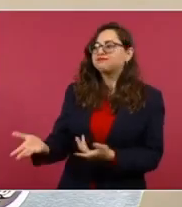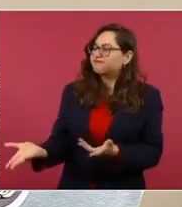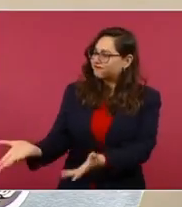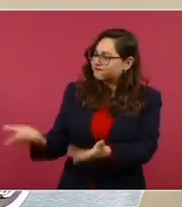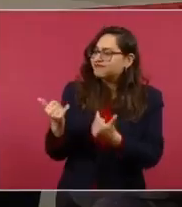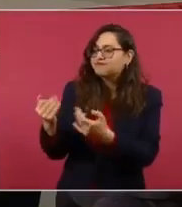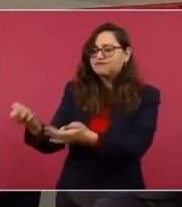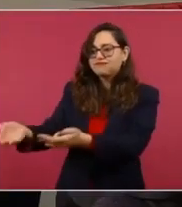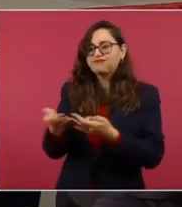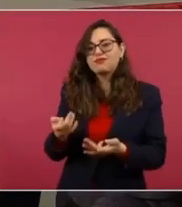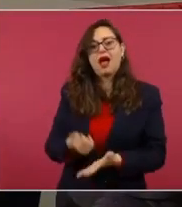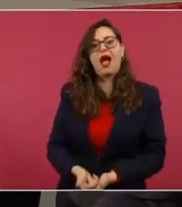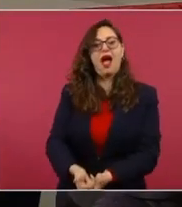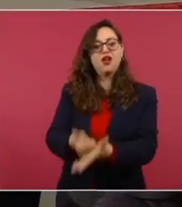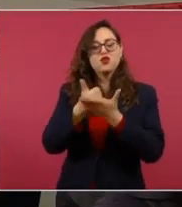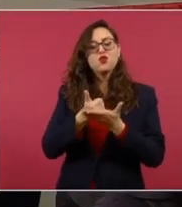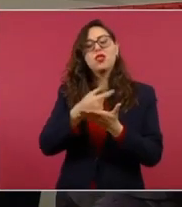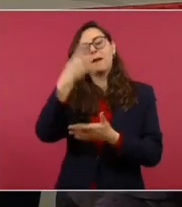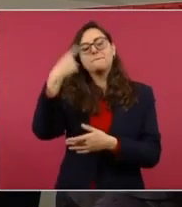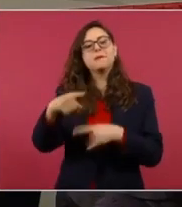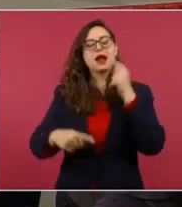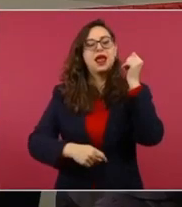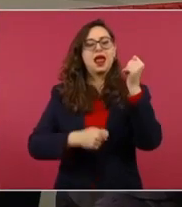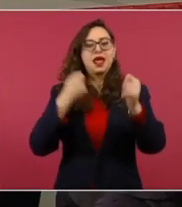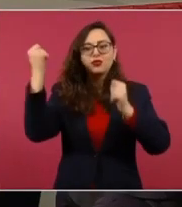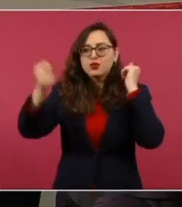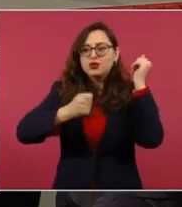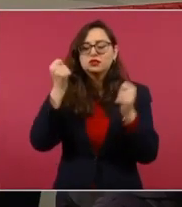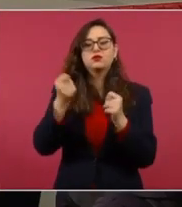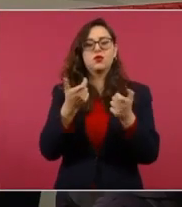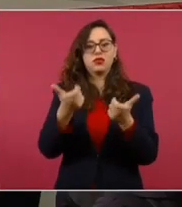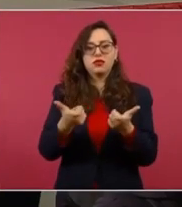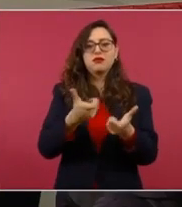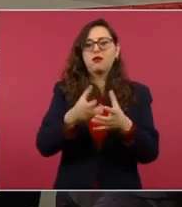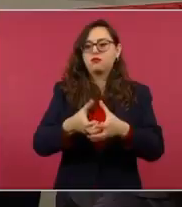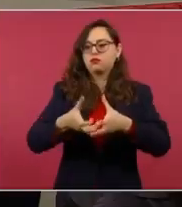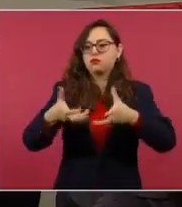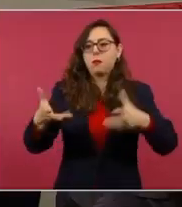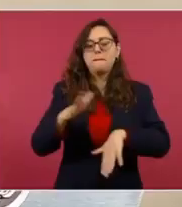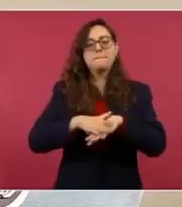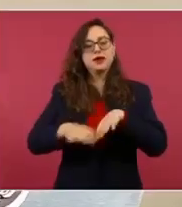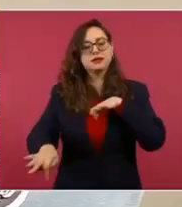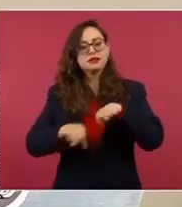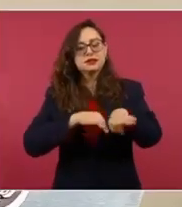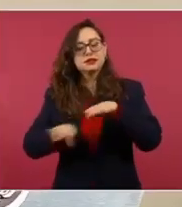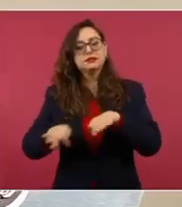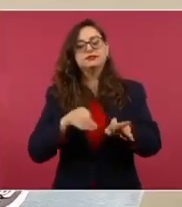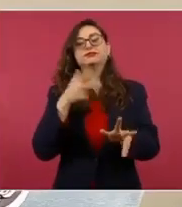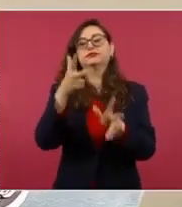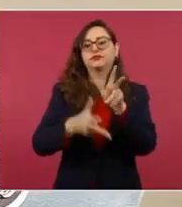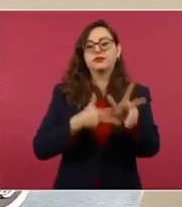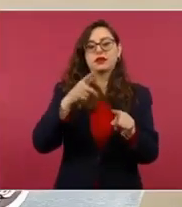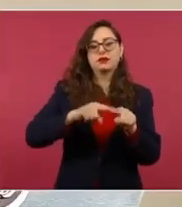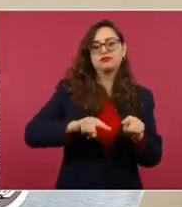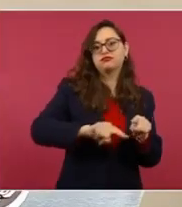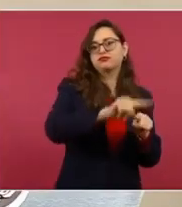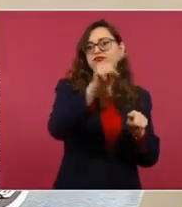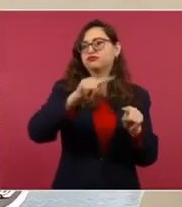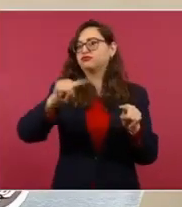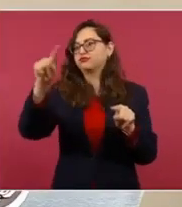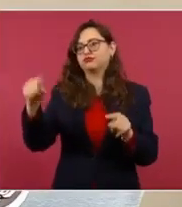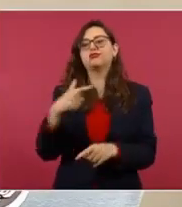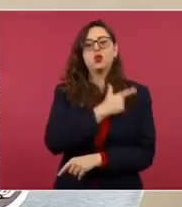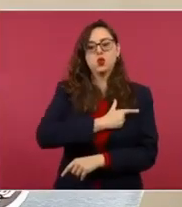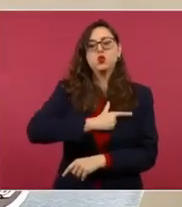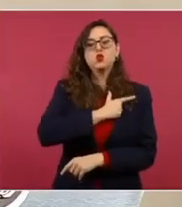económico y nos va a dejar empleo. La ruta del Tren Maya, pues para nosotros hace mucho sentido. ¿Por qué? Porque la primera parada viniendo